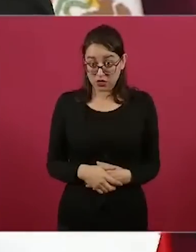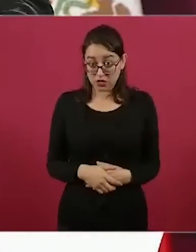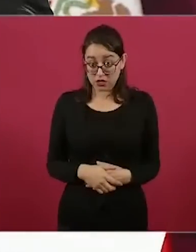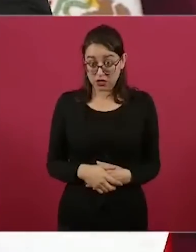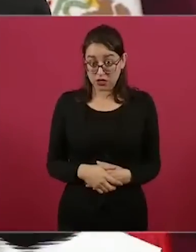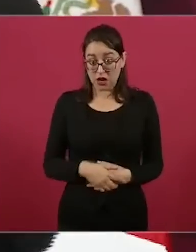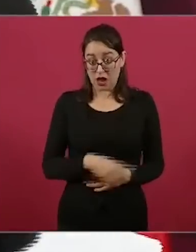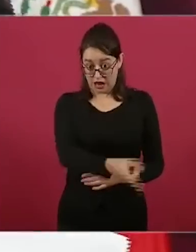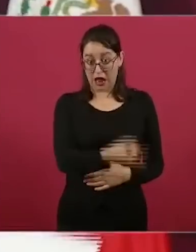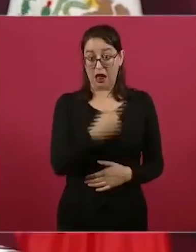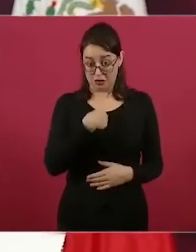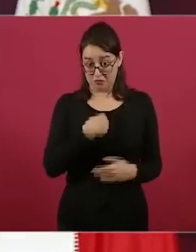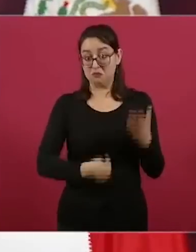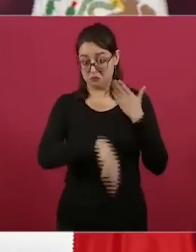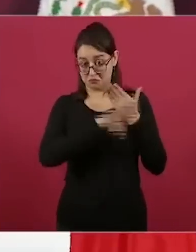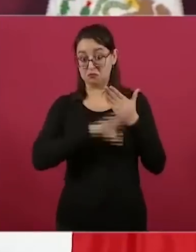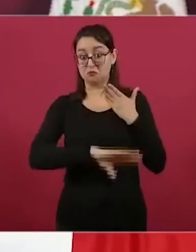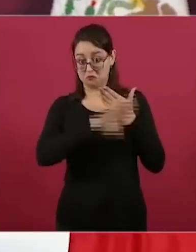¿Es nada más de allá para acá?